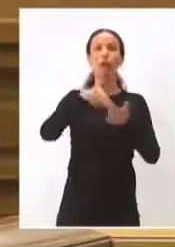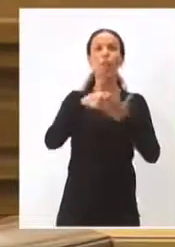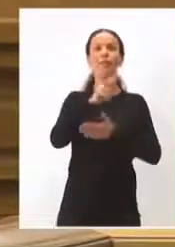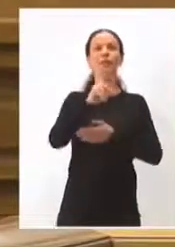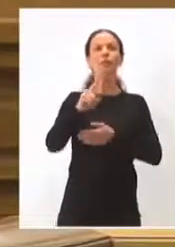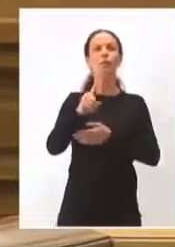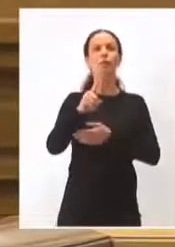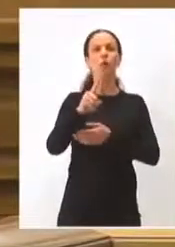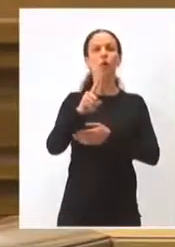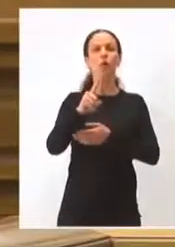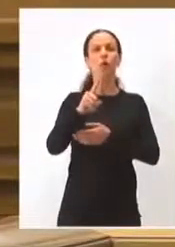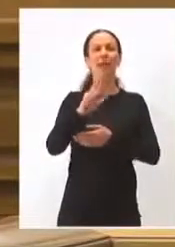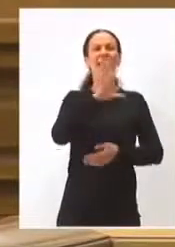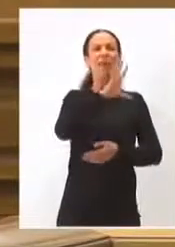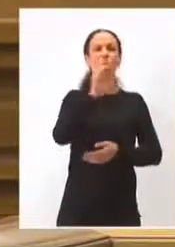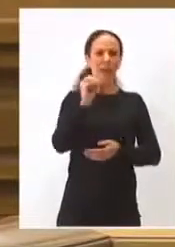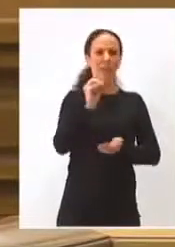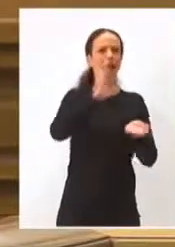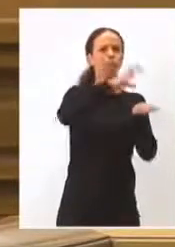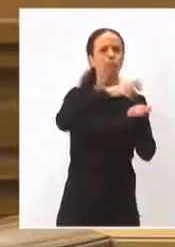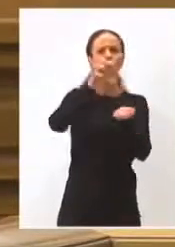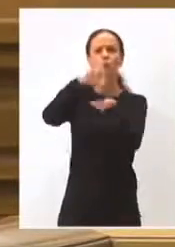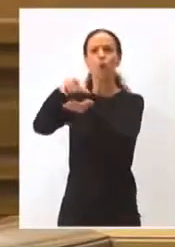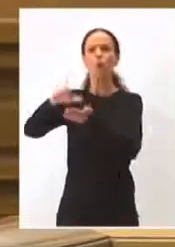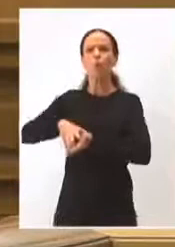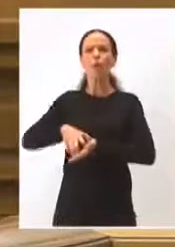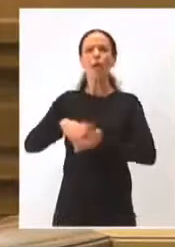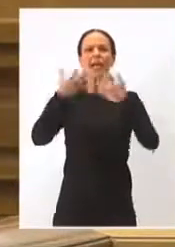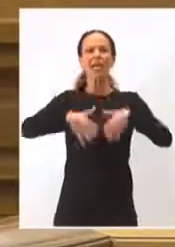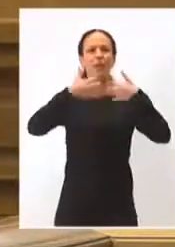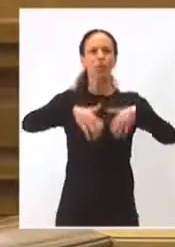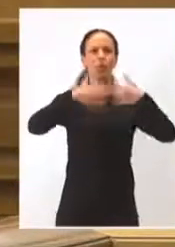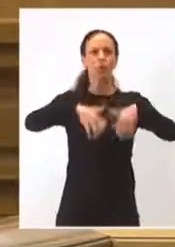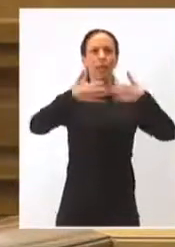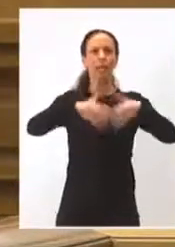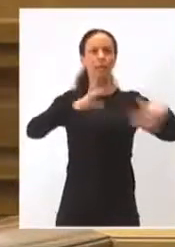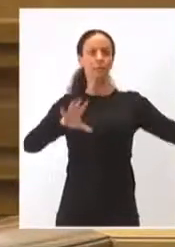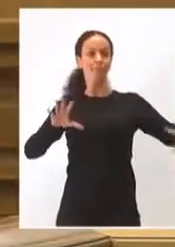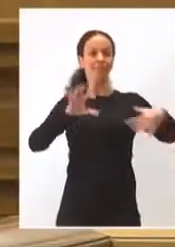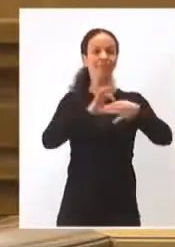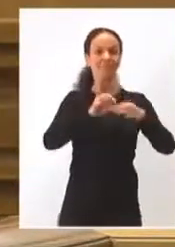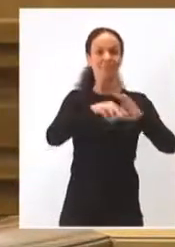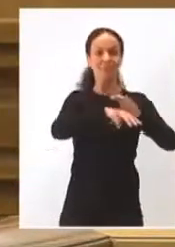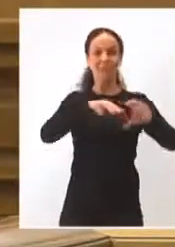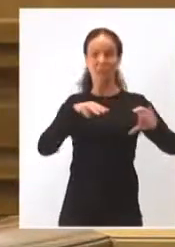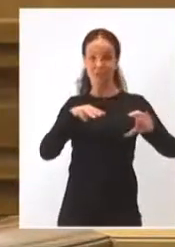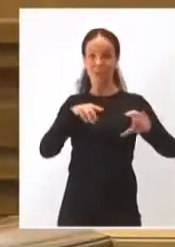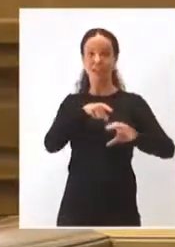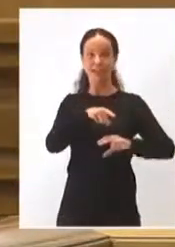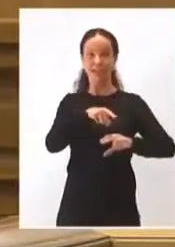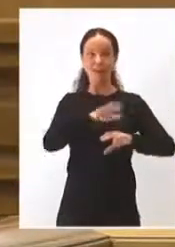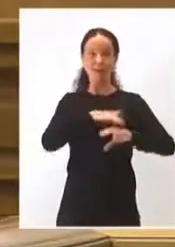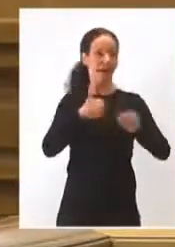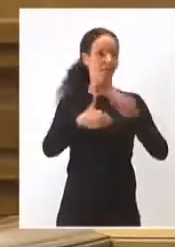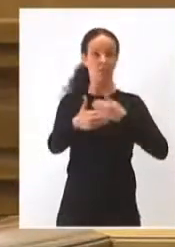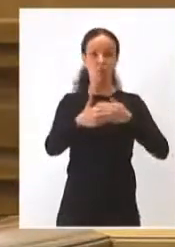50 polígonos industriales más conectados a la fibra óptica y, en definitiva, a la energía y a la alimentación del